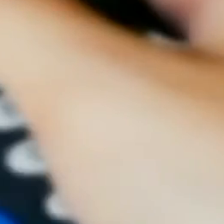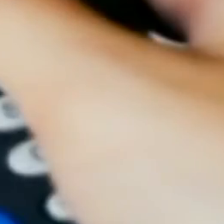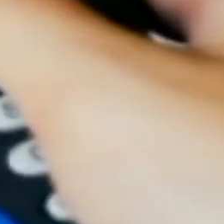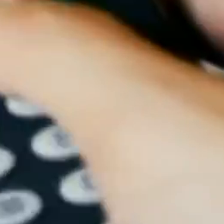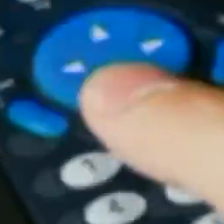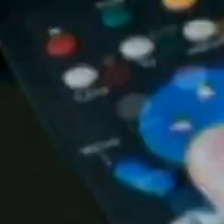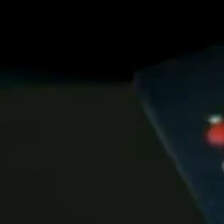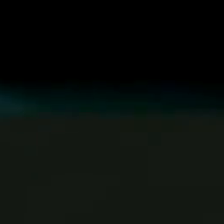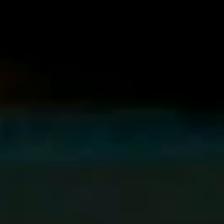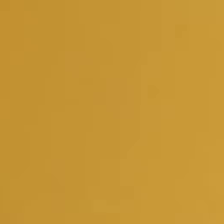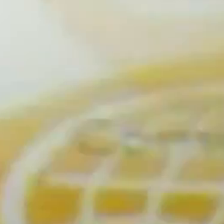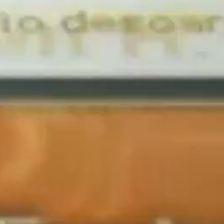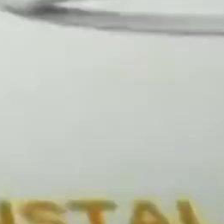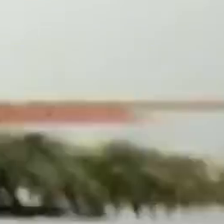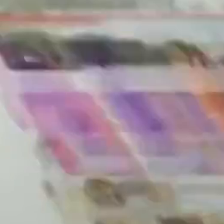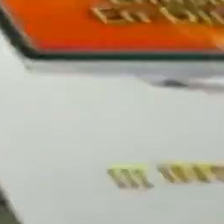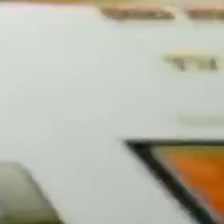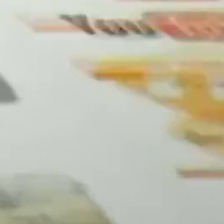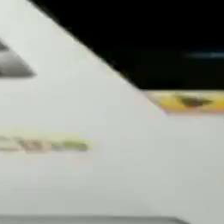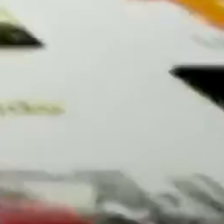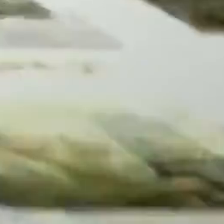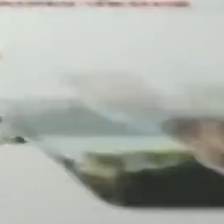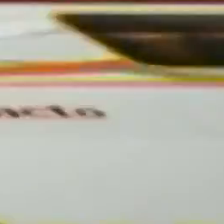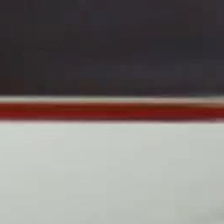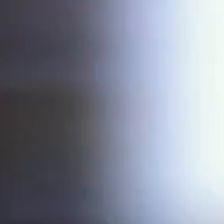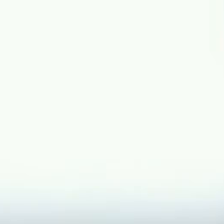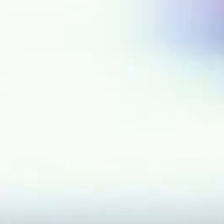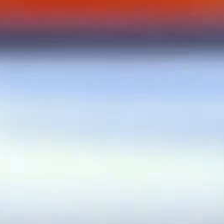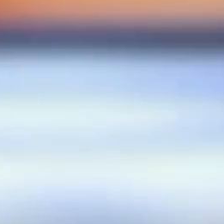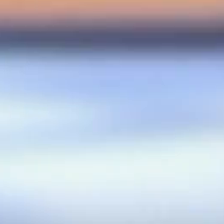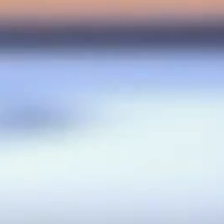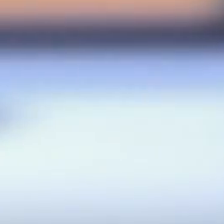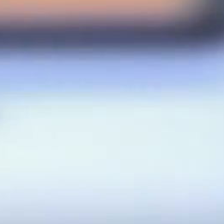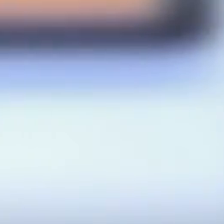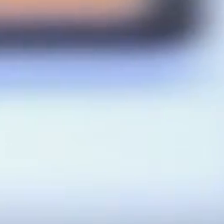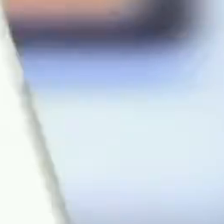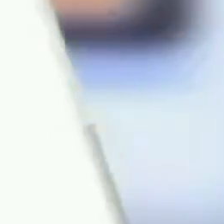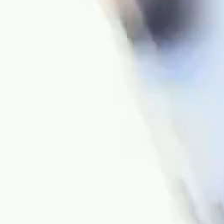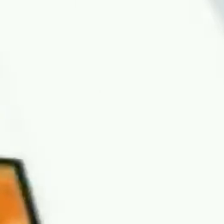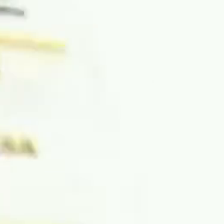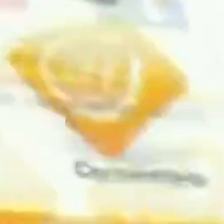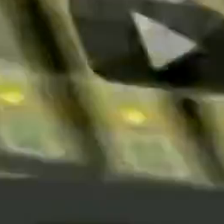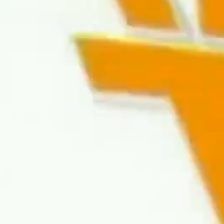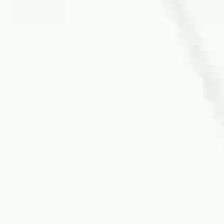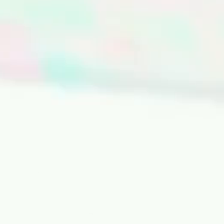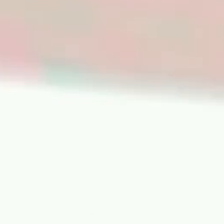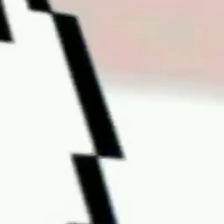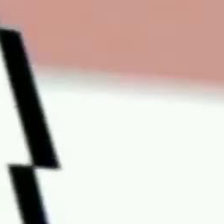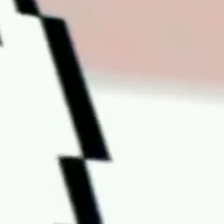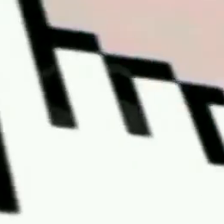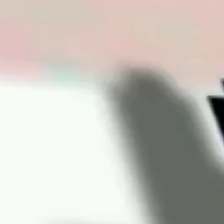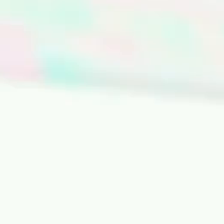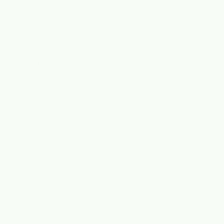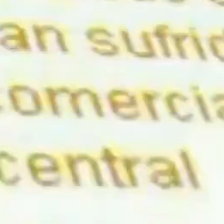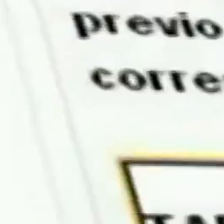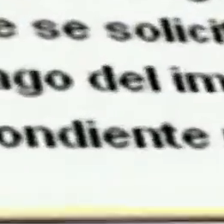Ya puedes conseguirla en la tienda virtual Solo tienes que entrar en nuestra página web www.interalmeriatv.com Y pinchar